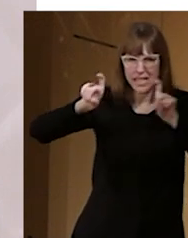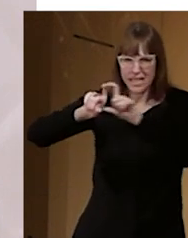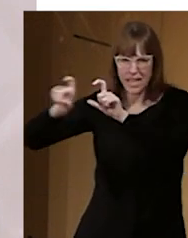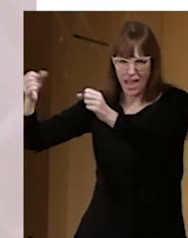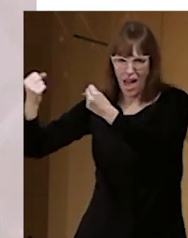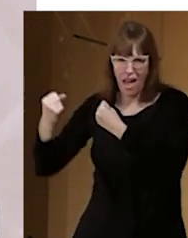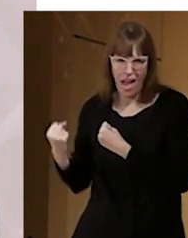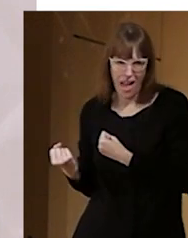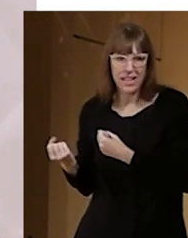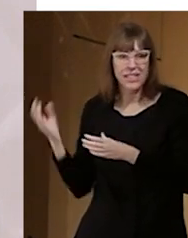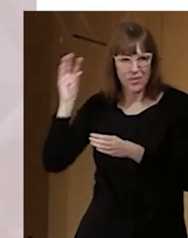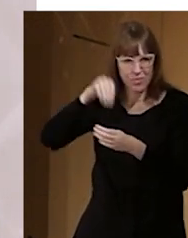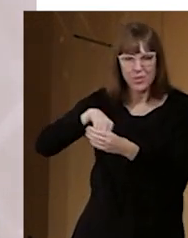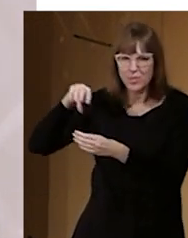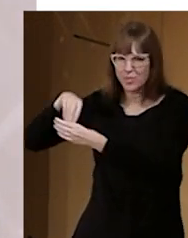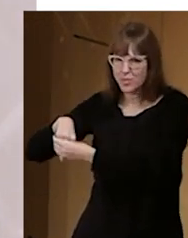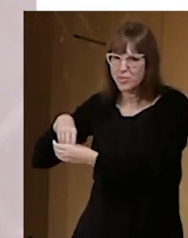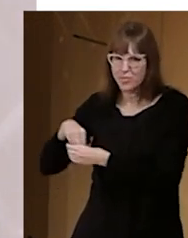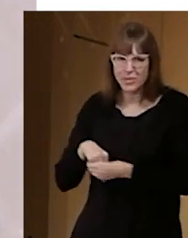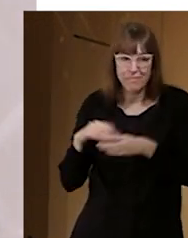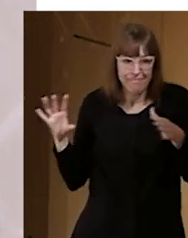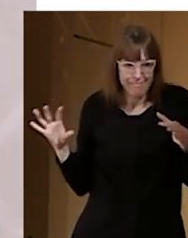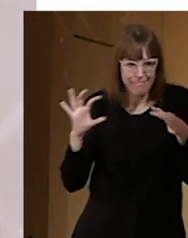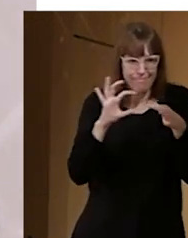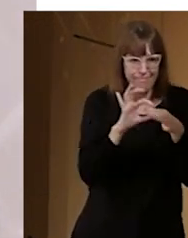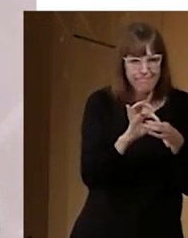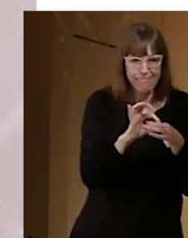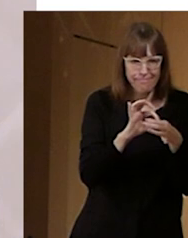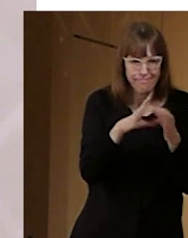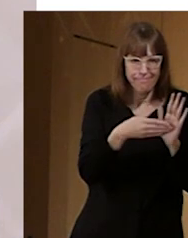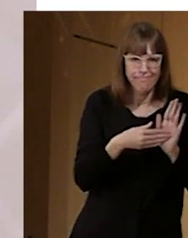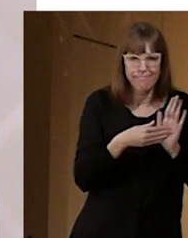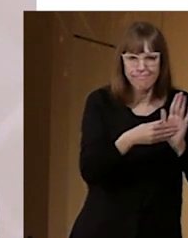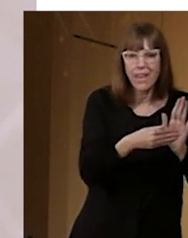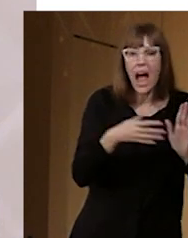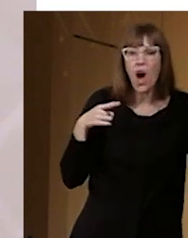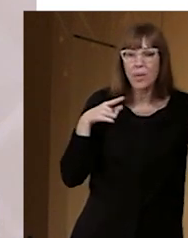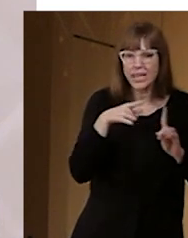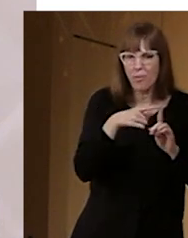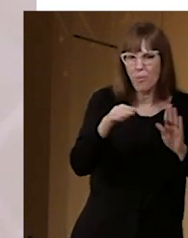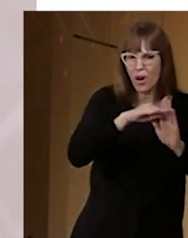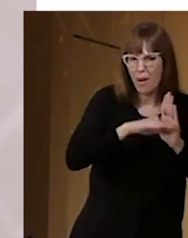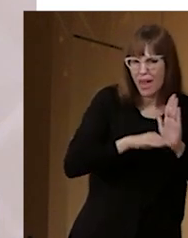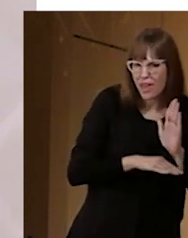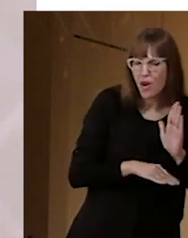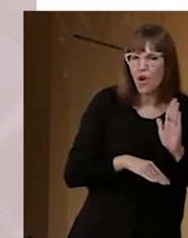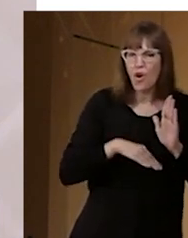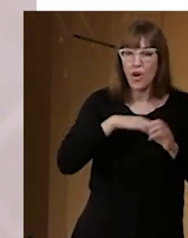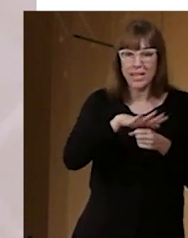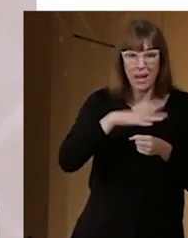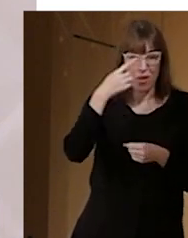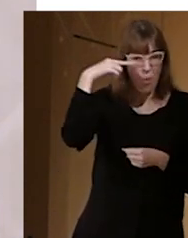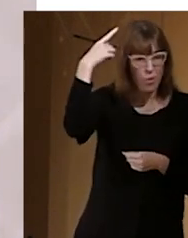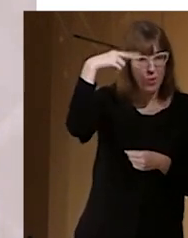labor de hacer que nuestro espacio cultural digamos, tenga una programación y llegue también a